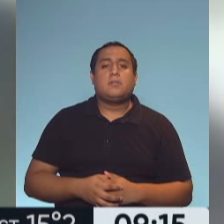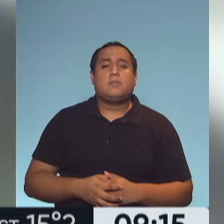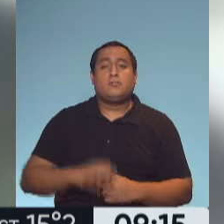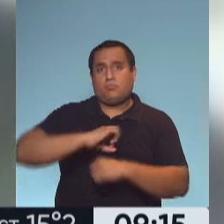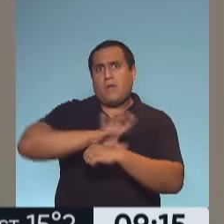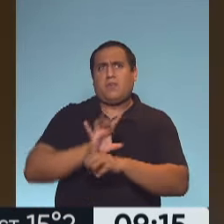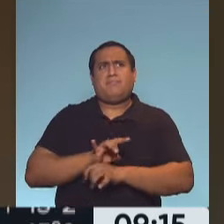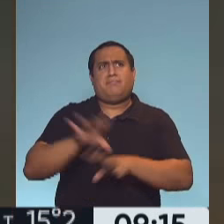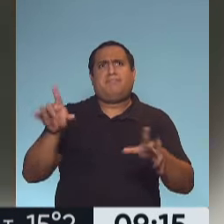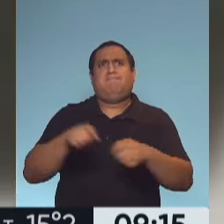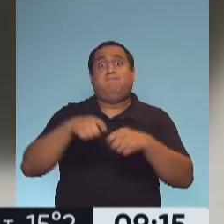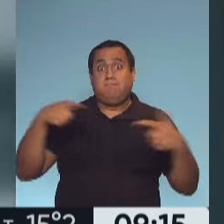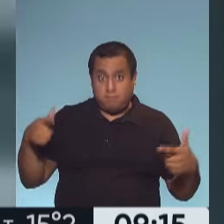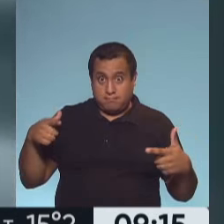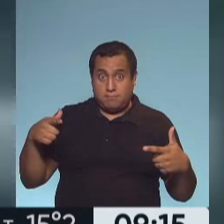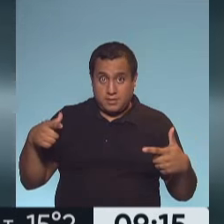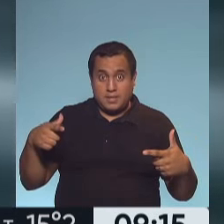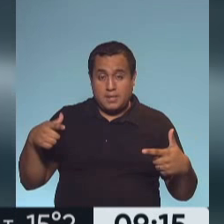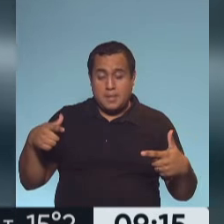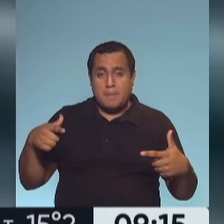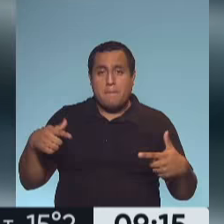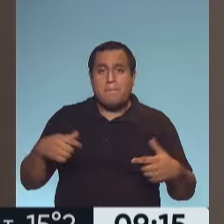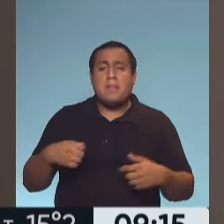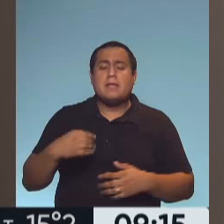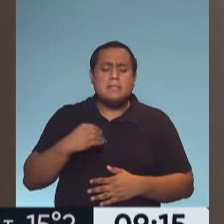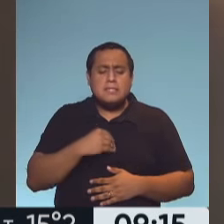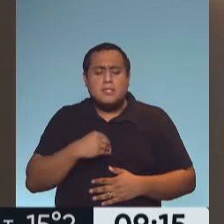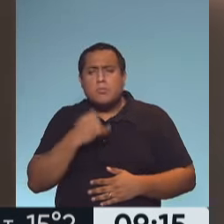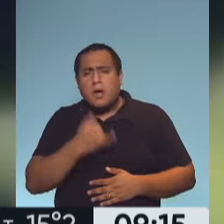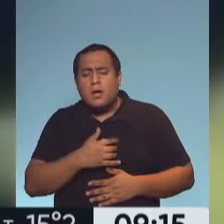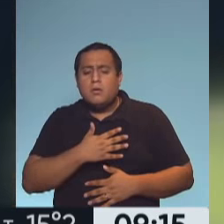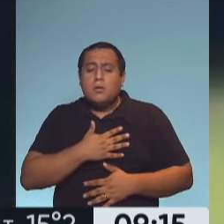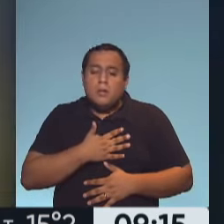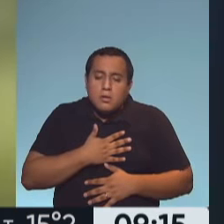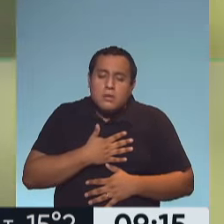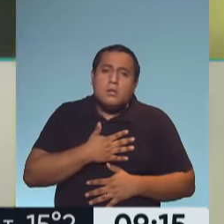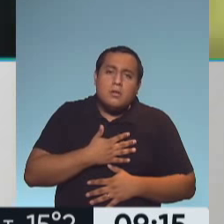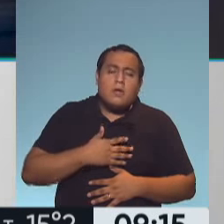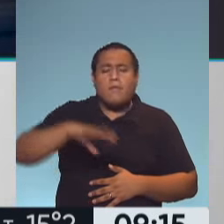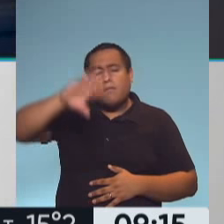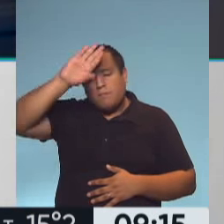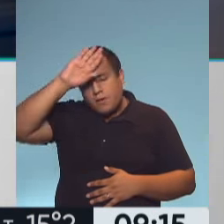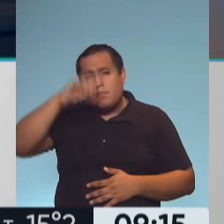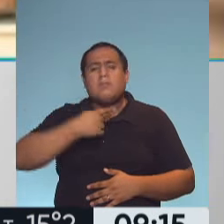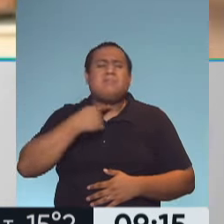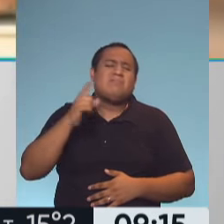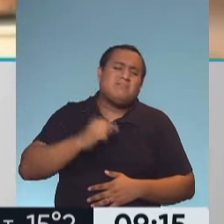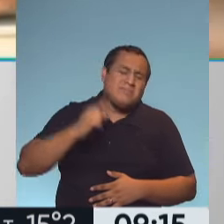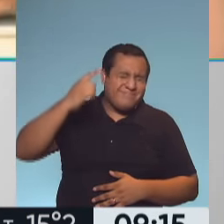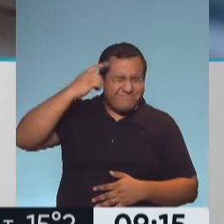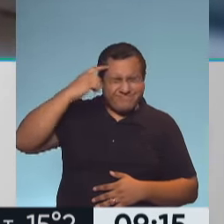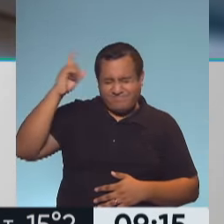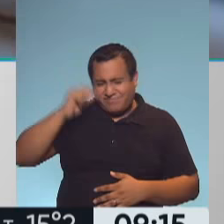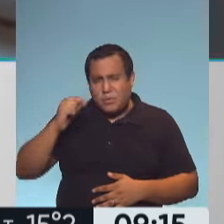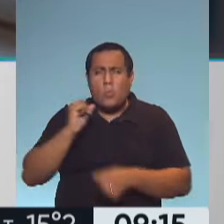de los contagios, si tiene un pequeño síntoma respiratorio, fiebre, dolor de garganta, mucho dolor de cabeza,